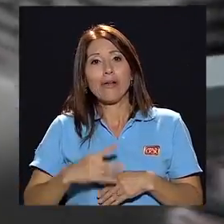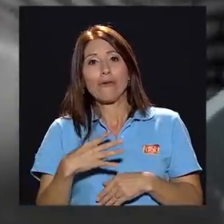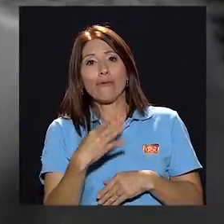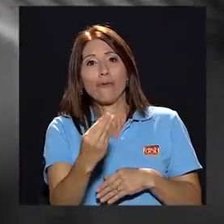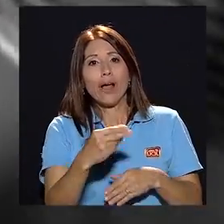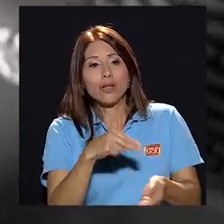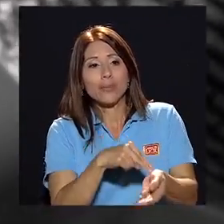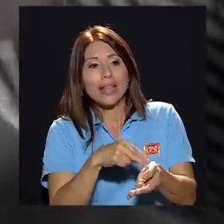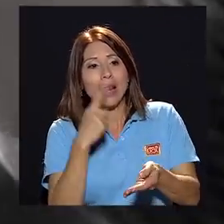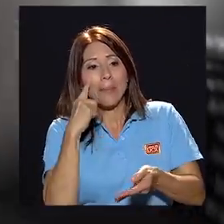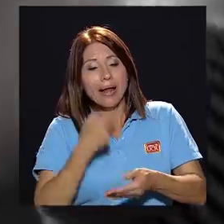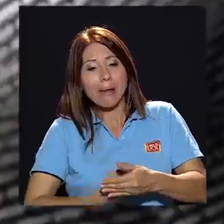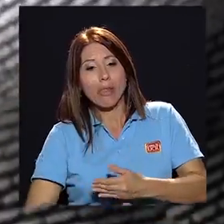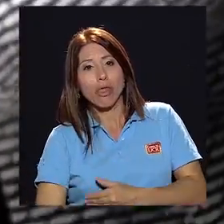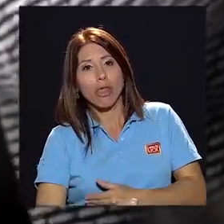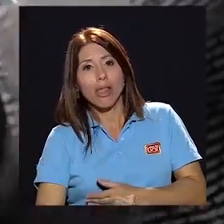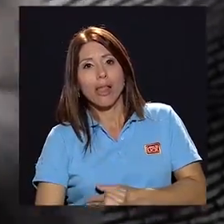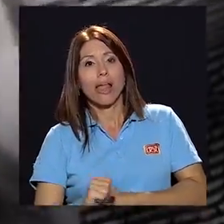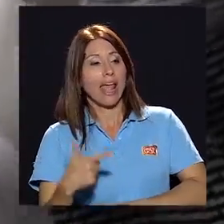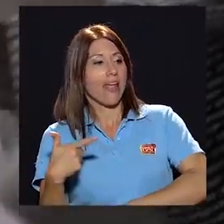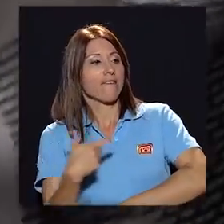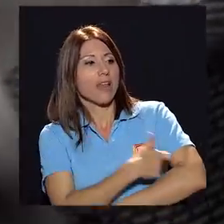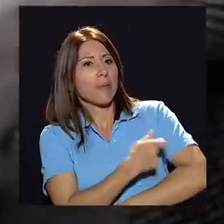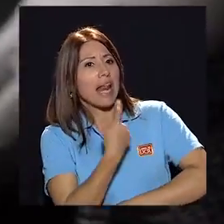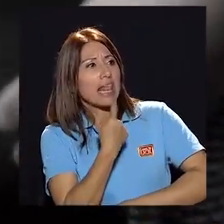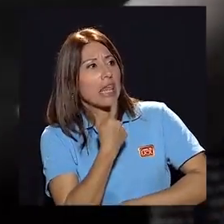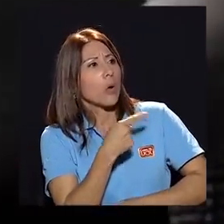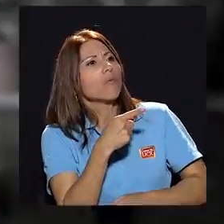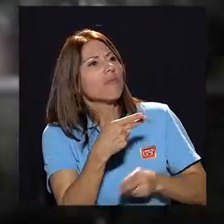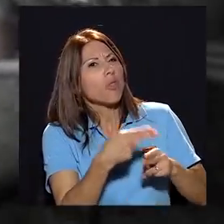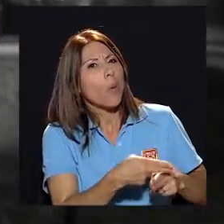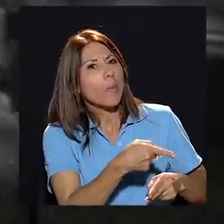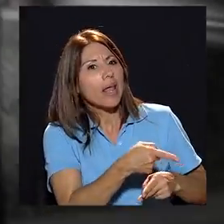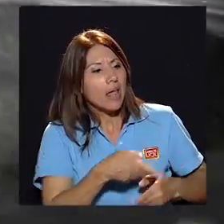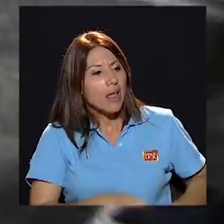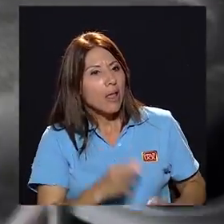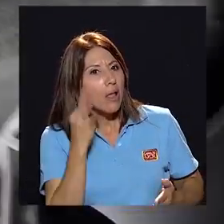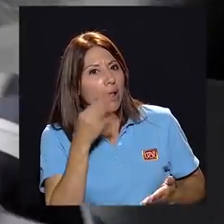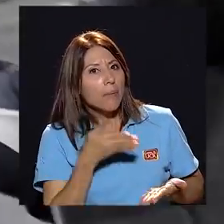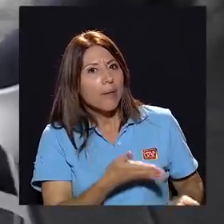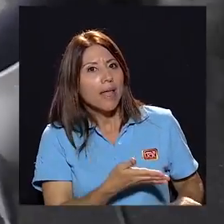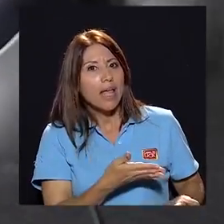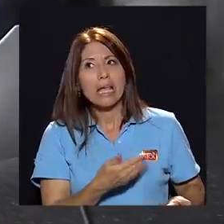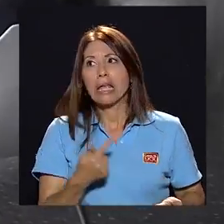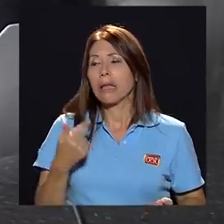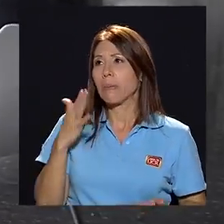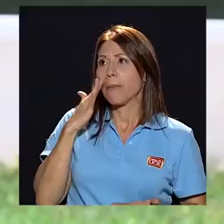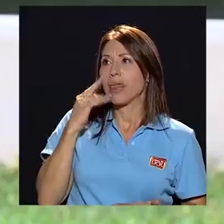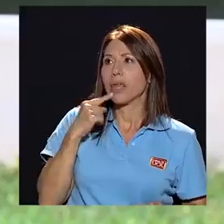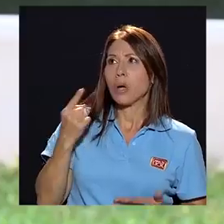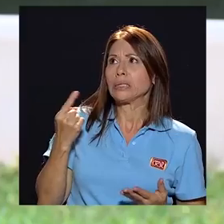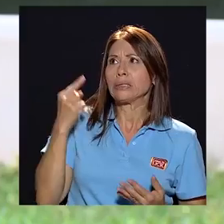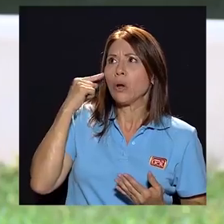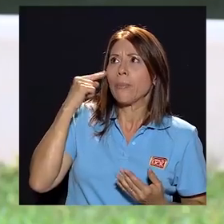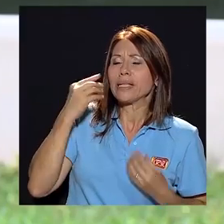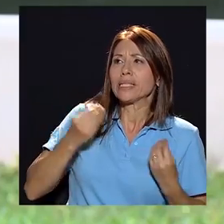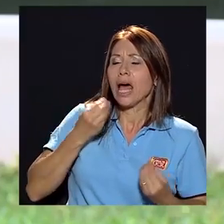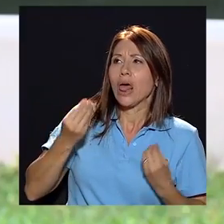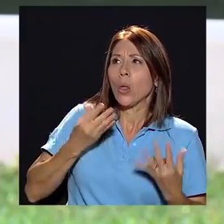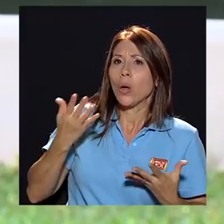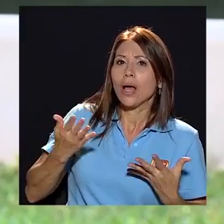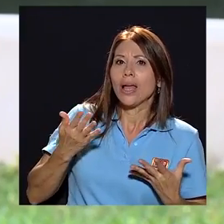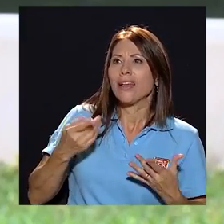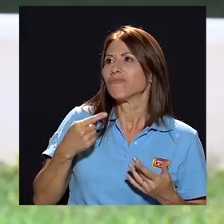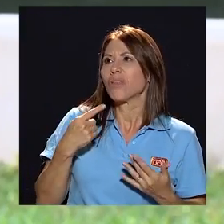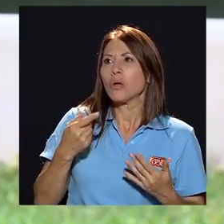que la enfermera le dijo que qué nombre me iba a poner y Mami le dijo no, lo he pensado o sea, esto me tomó muy de improviso entonces